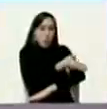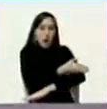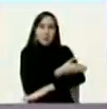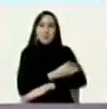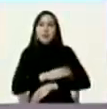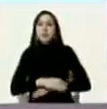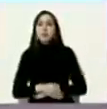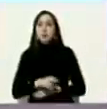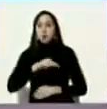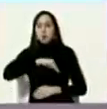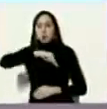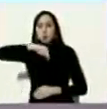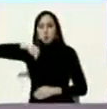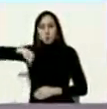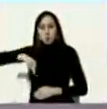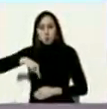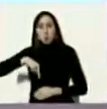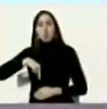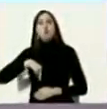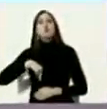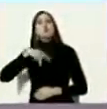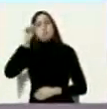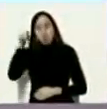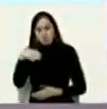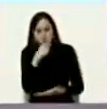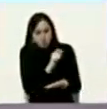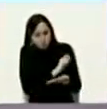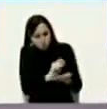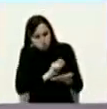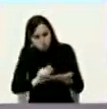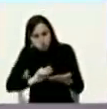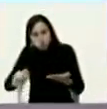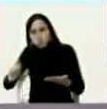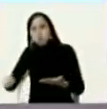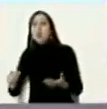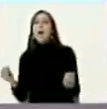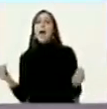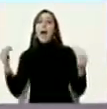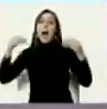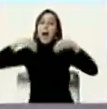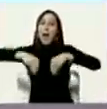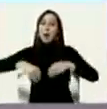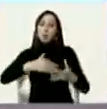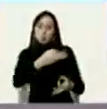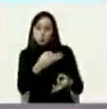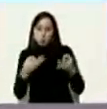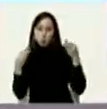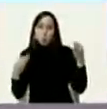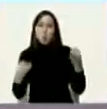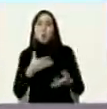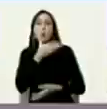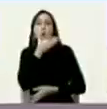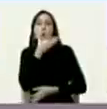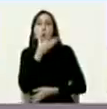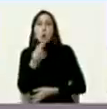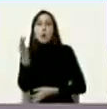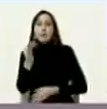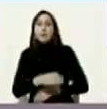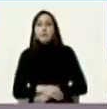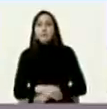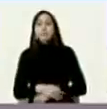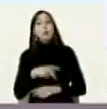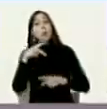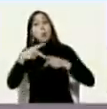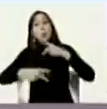somos co-redactores de ese acuerdo somos facilitadores de ese acuerdo y en ese proceso